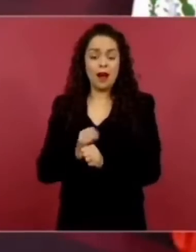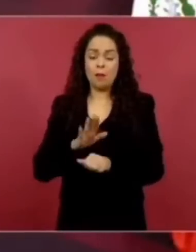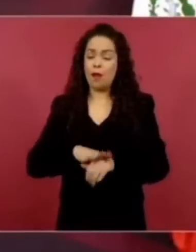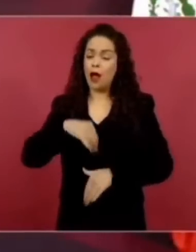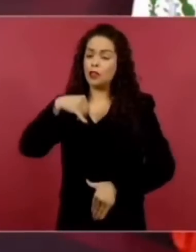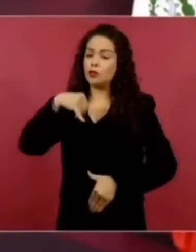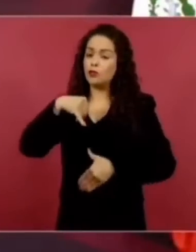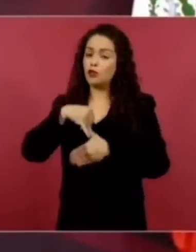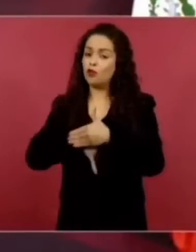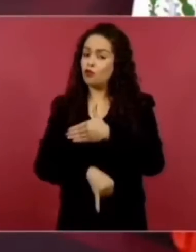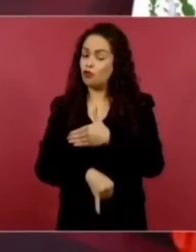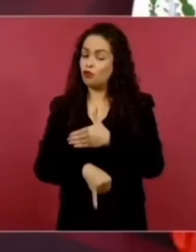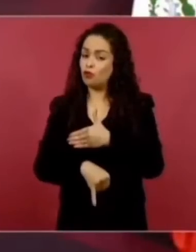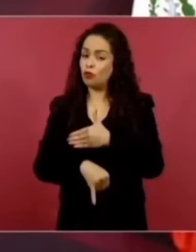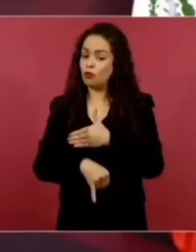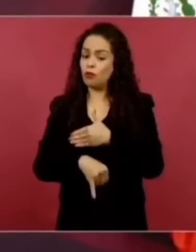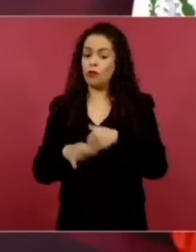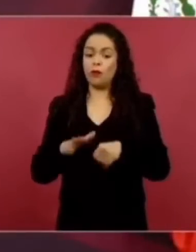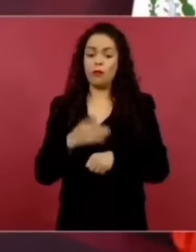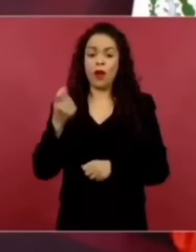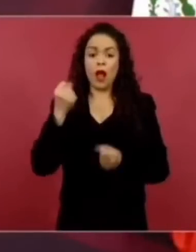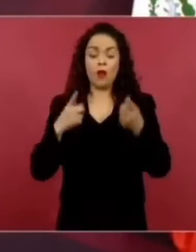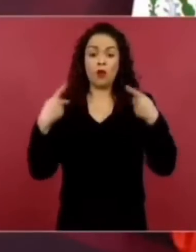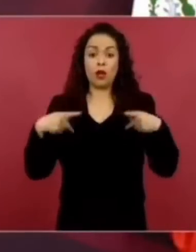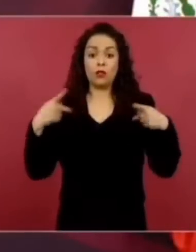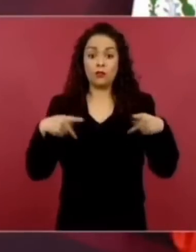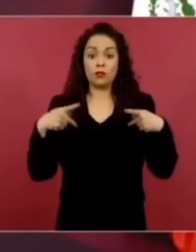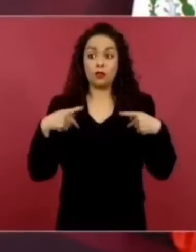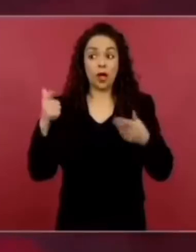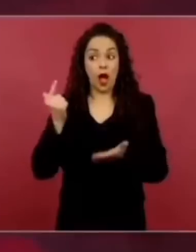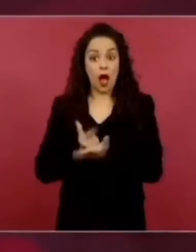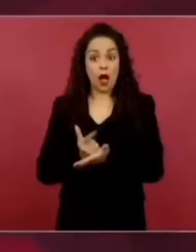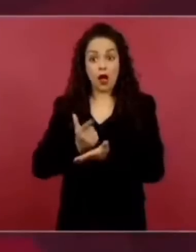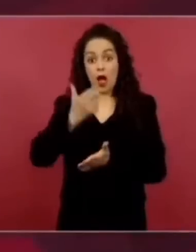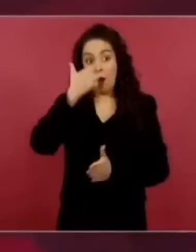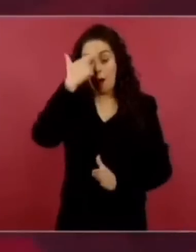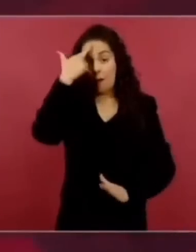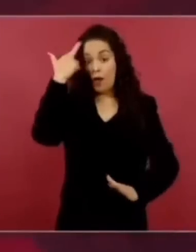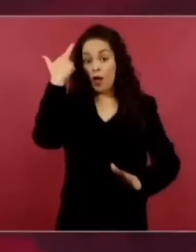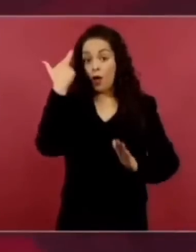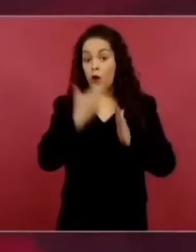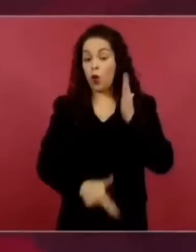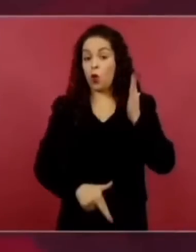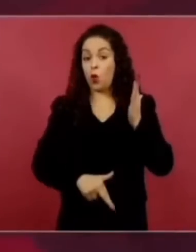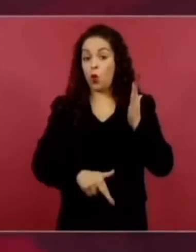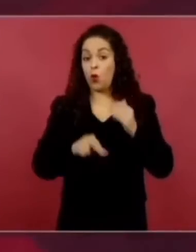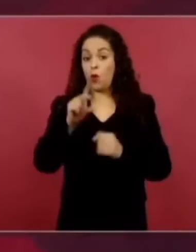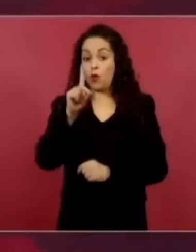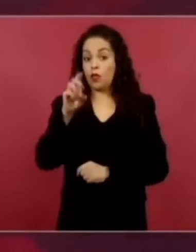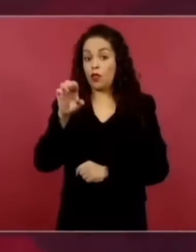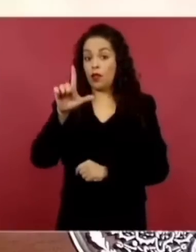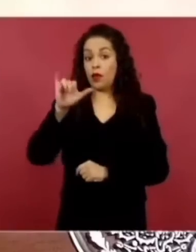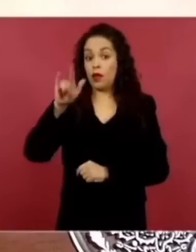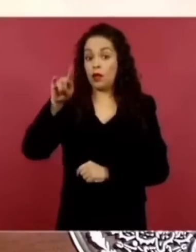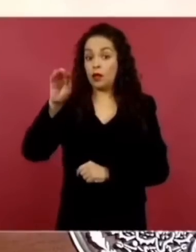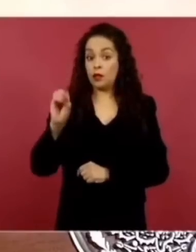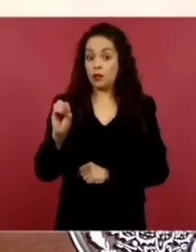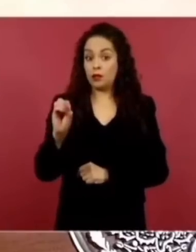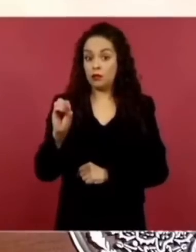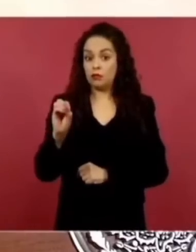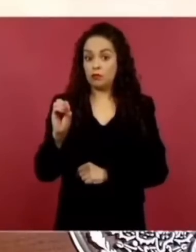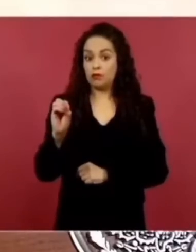de estar cometiendo delitos graves y demás, entonces se pide